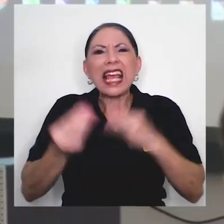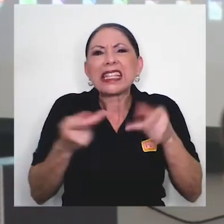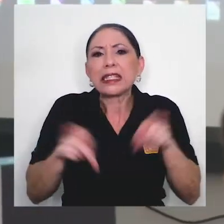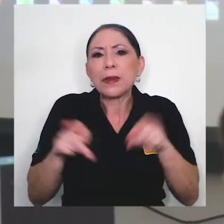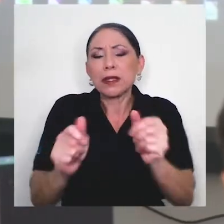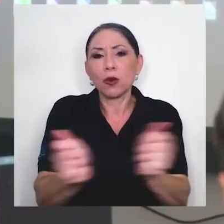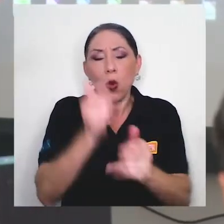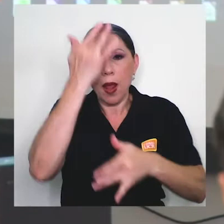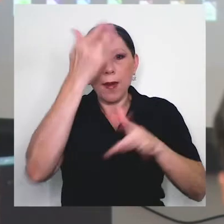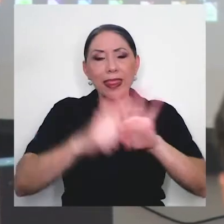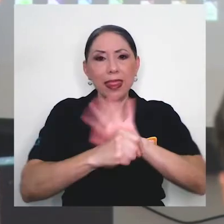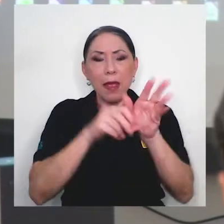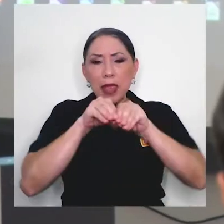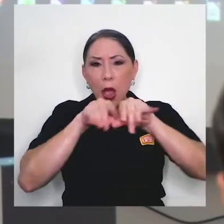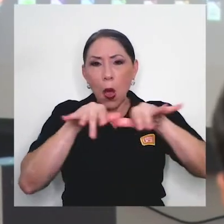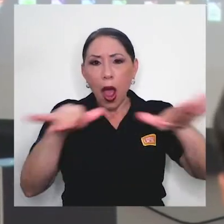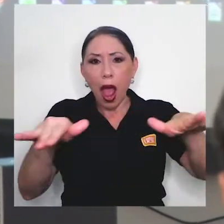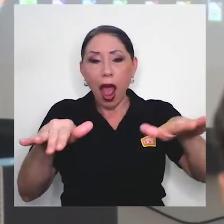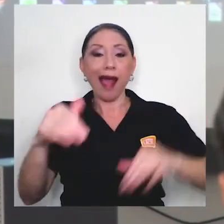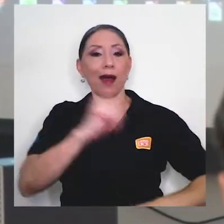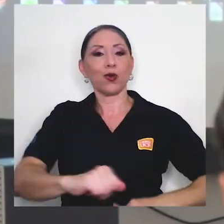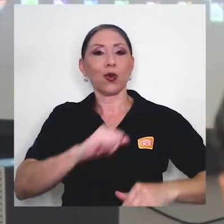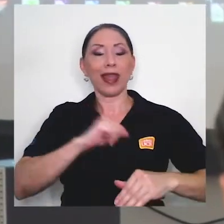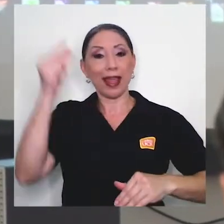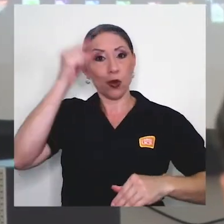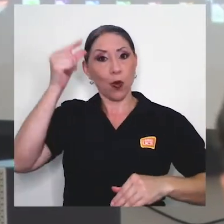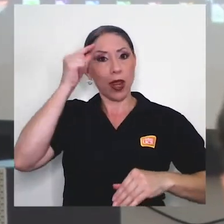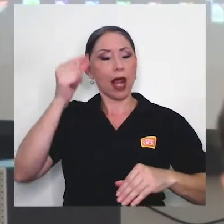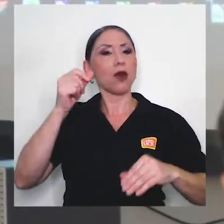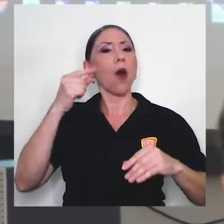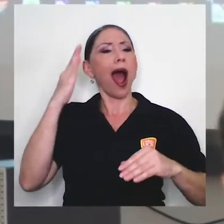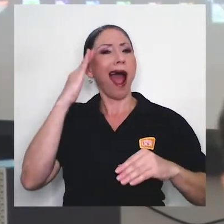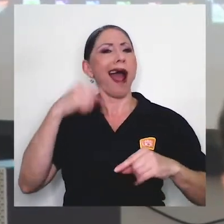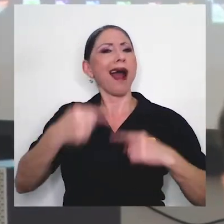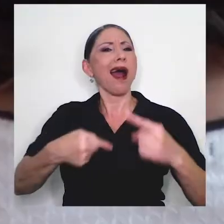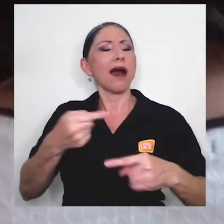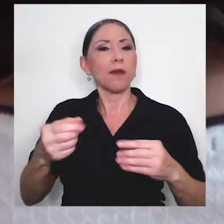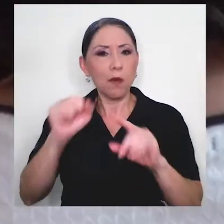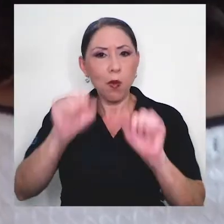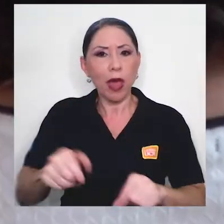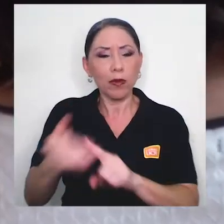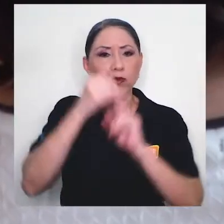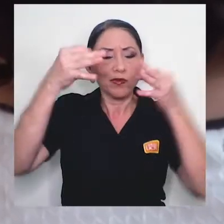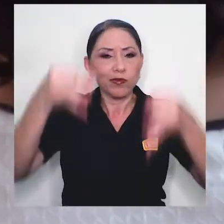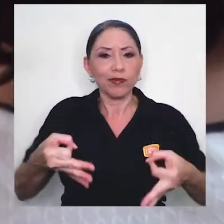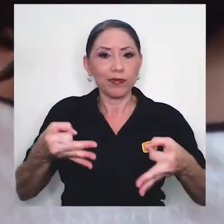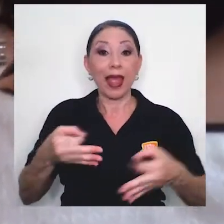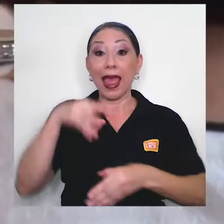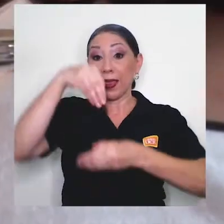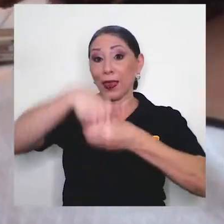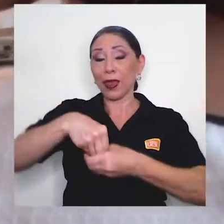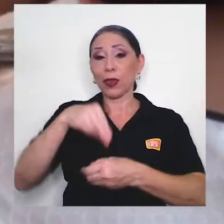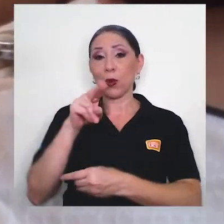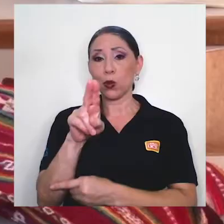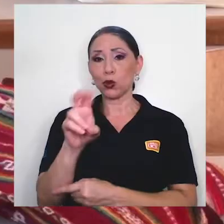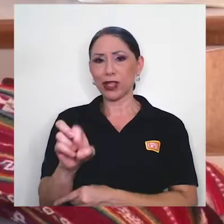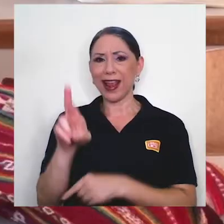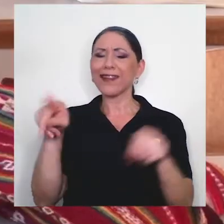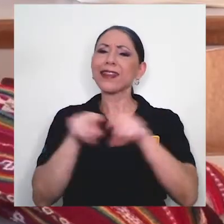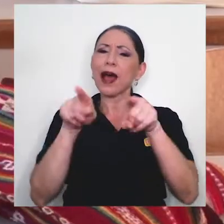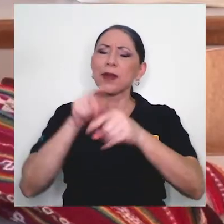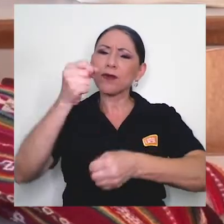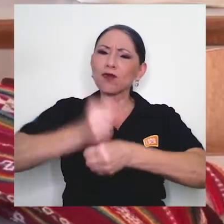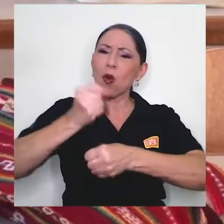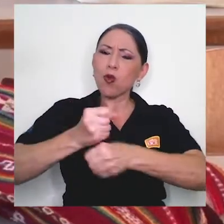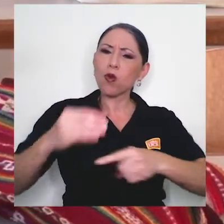pandemia y esto le ha permitido a las autoridades gubernamentales tomar decisiones. Dentro de la UCR también ha cumplido